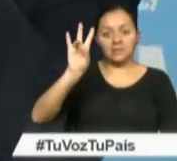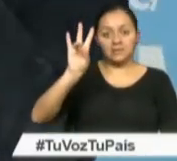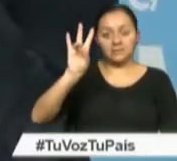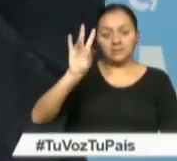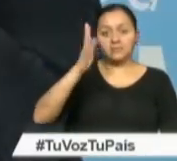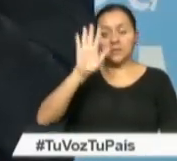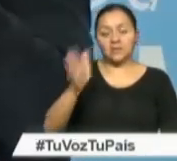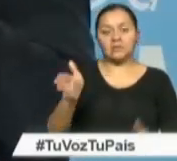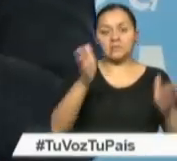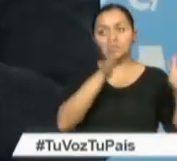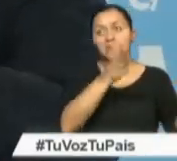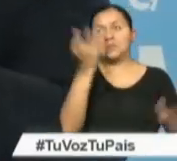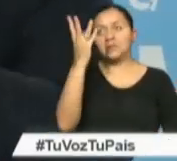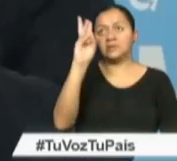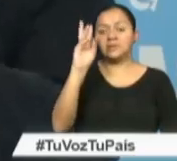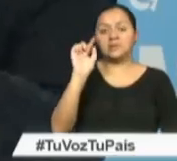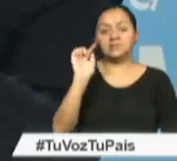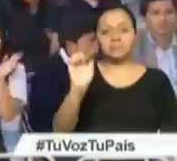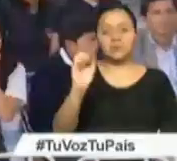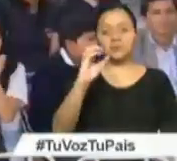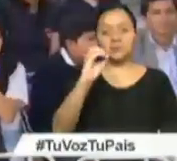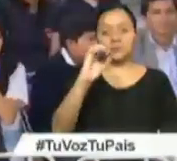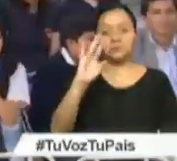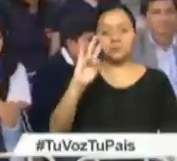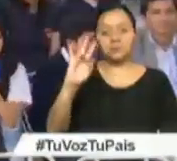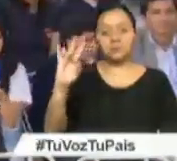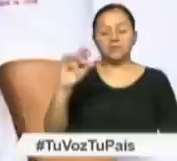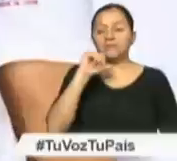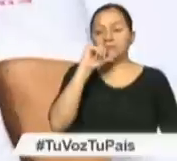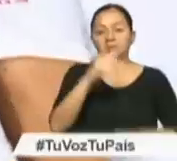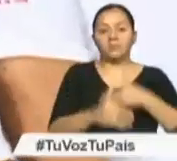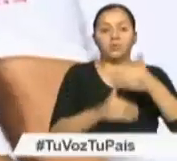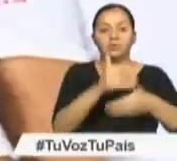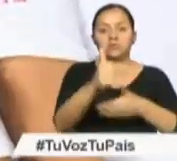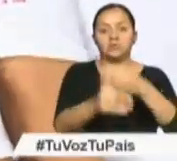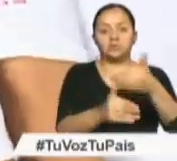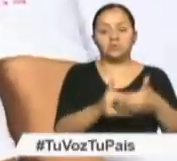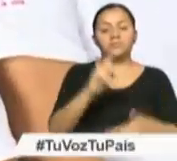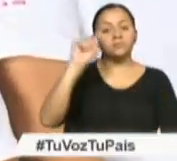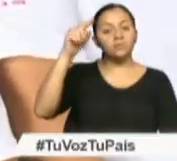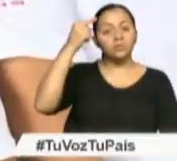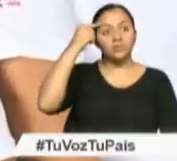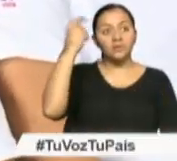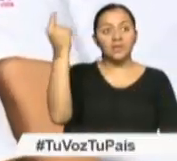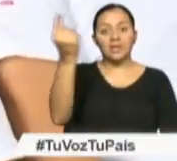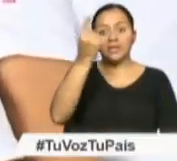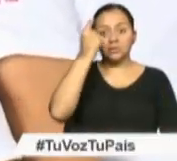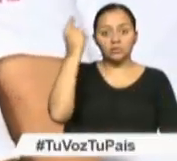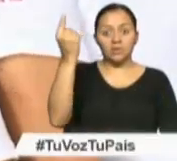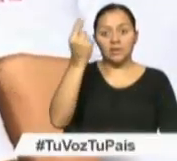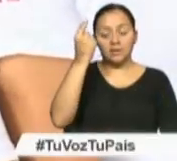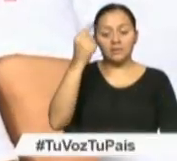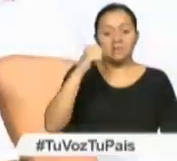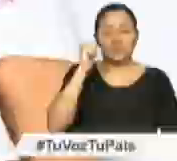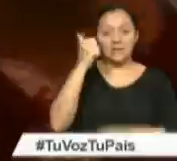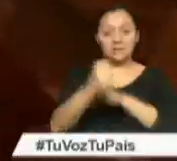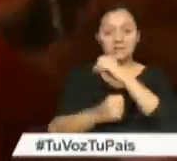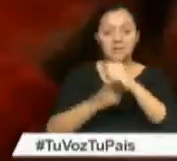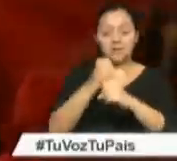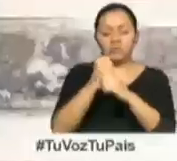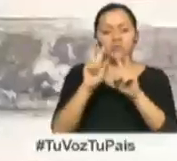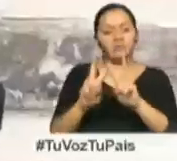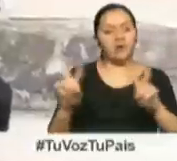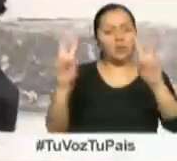16.067 están todavía en el proceso El gobierno nacional en esta década ha revalorizado la carrera docente